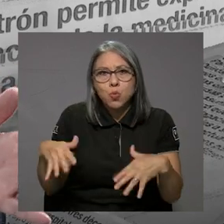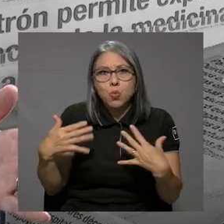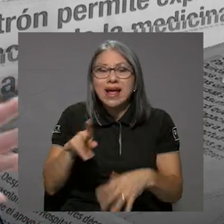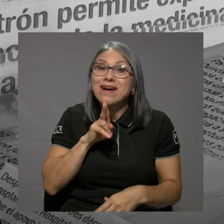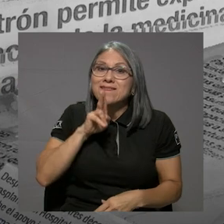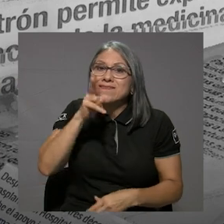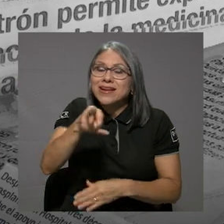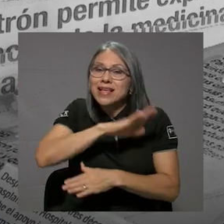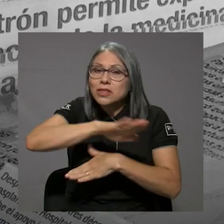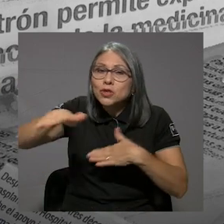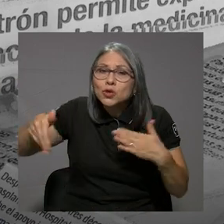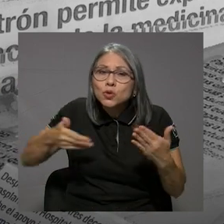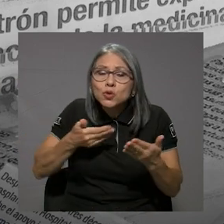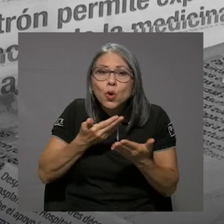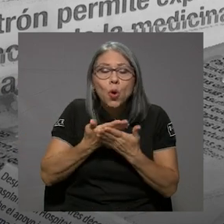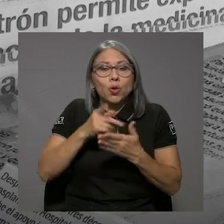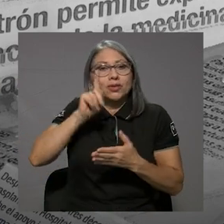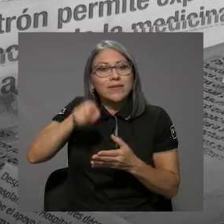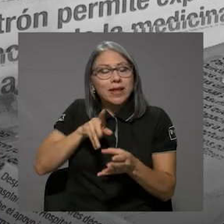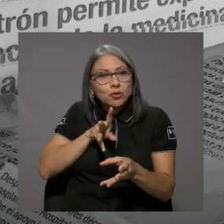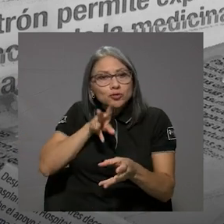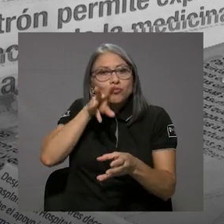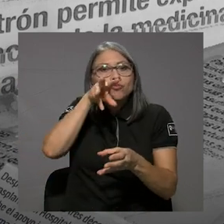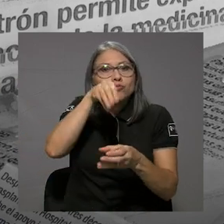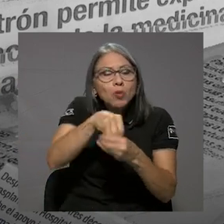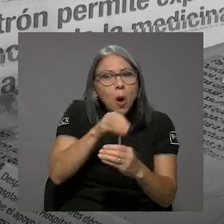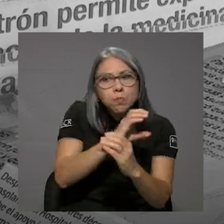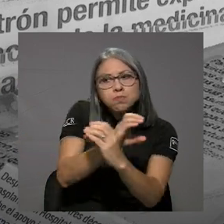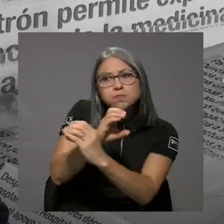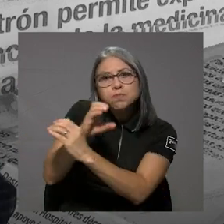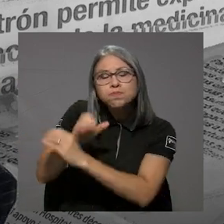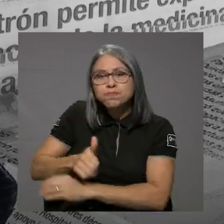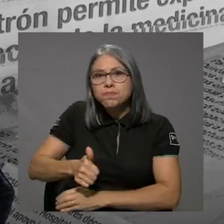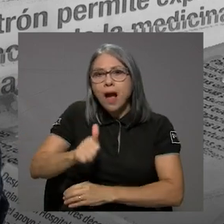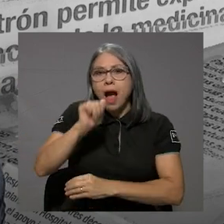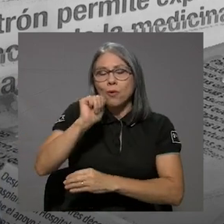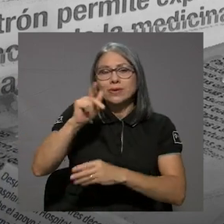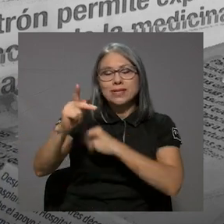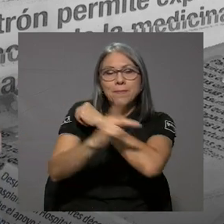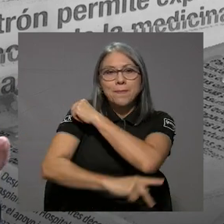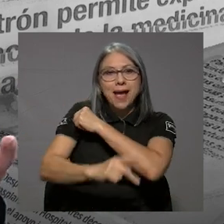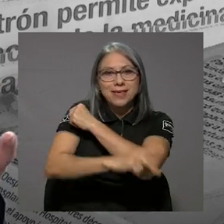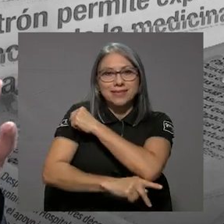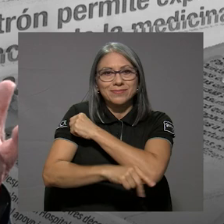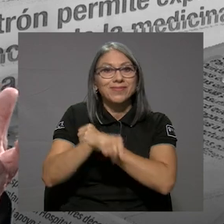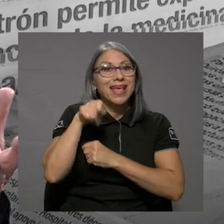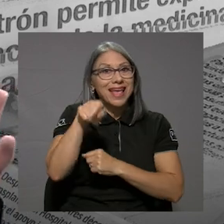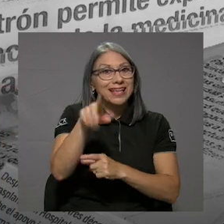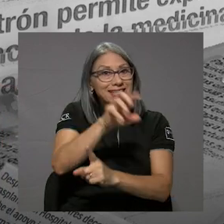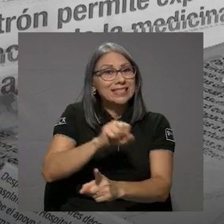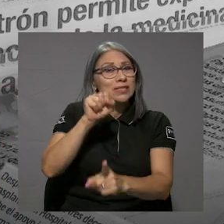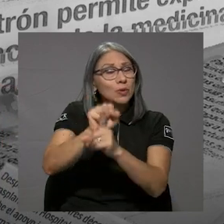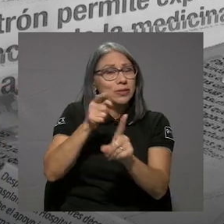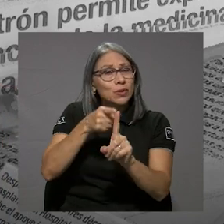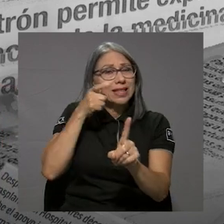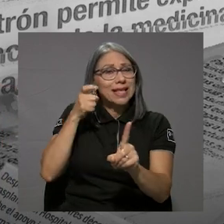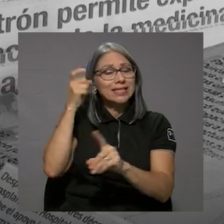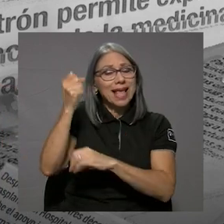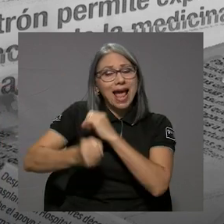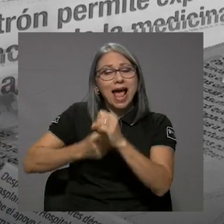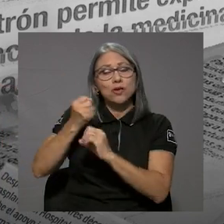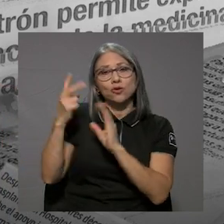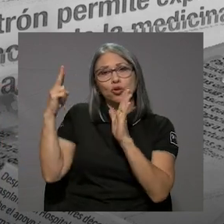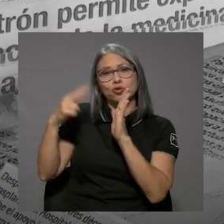deberíamos de formar parte de la gestión de las aguas del país. Ese es el nuevo paradigma que desde los años